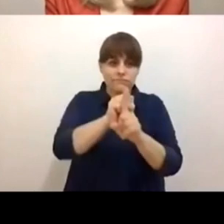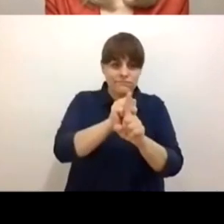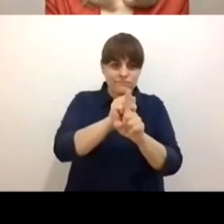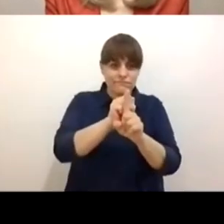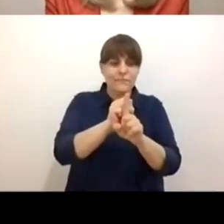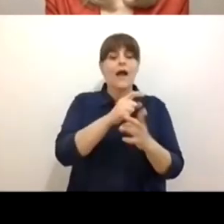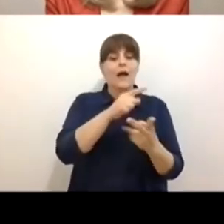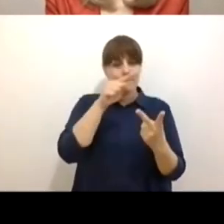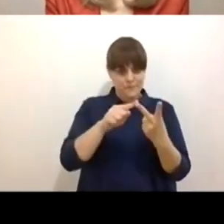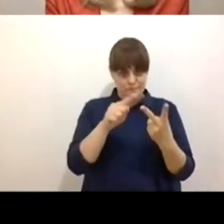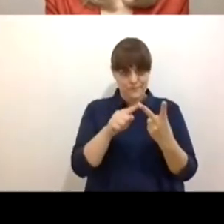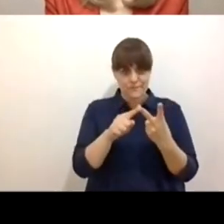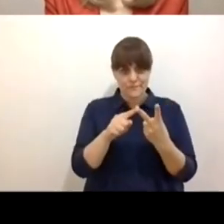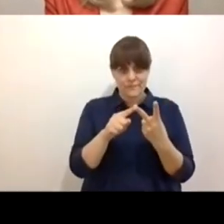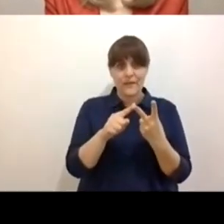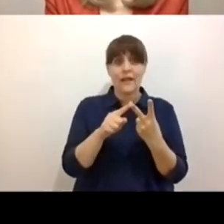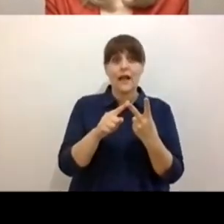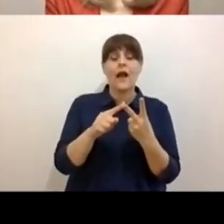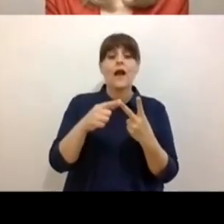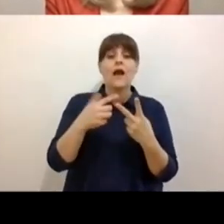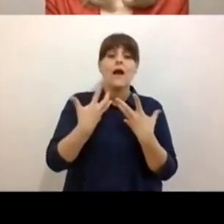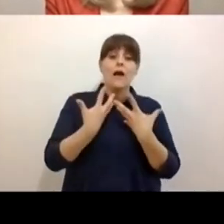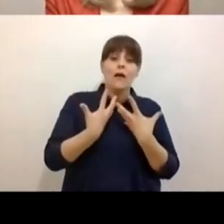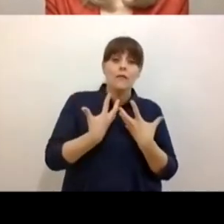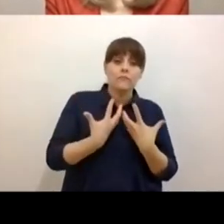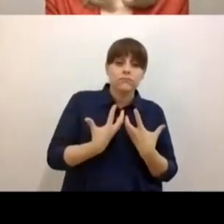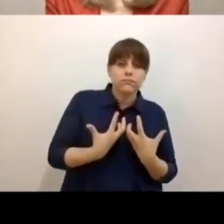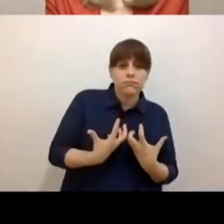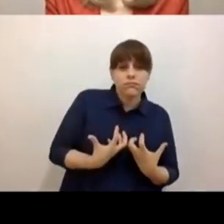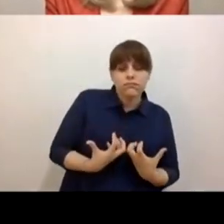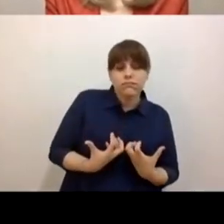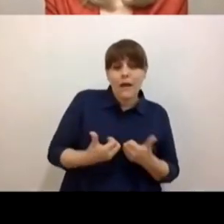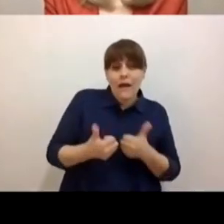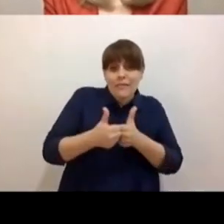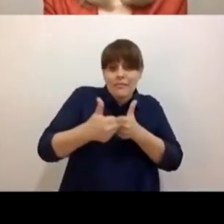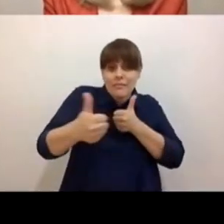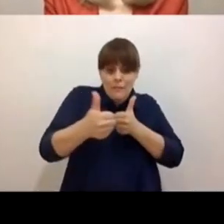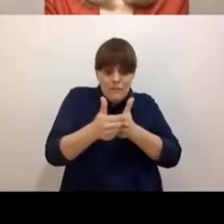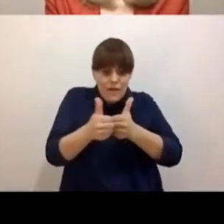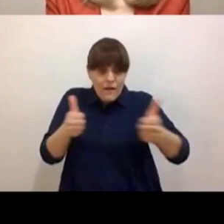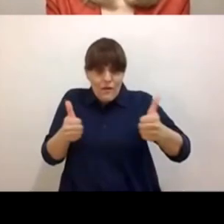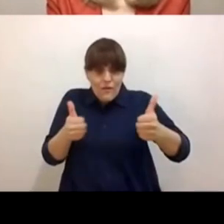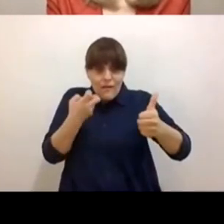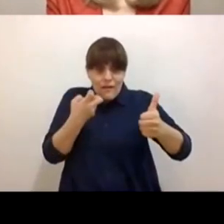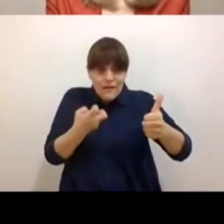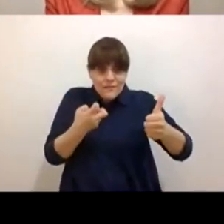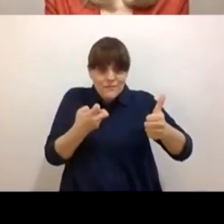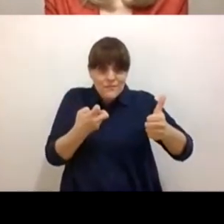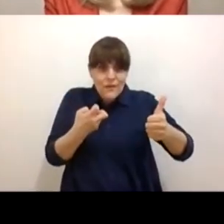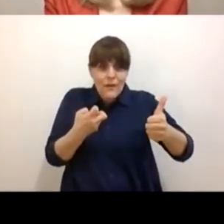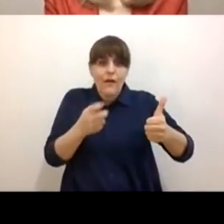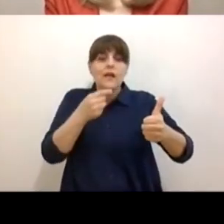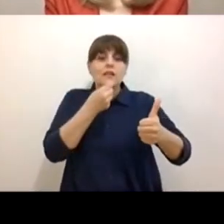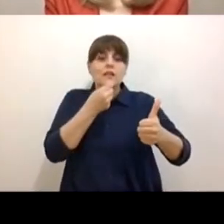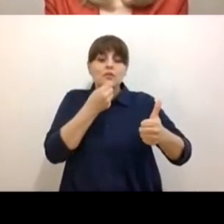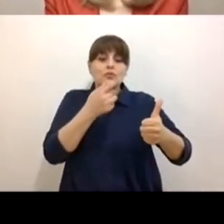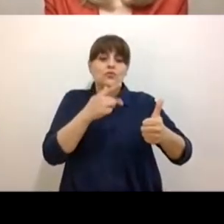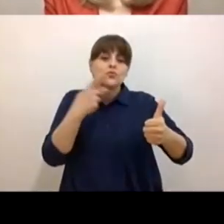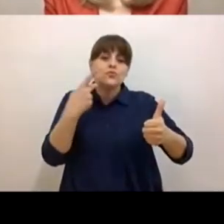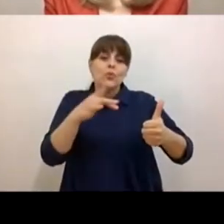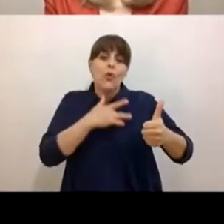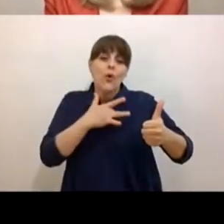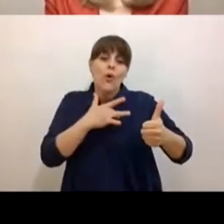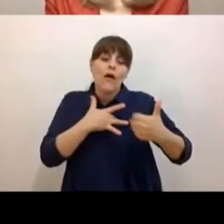duelo vinculado a las distancias de los amigos y amigas. Otra pena que pasa por el corazón de los niños y las niñas